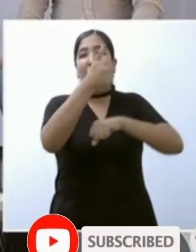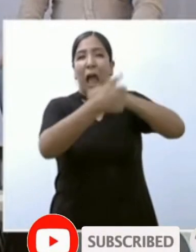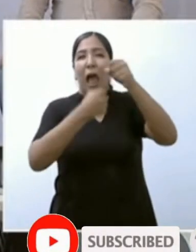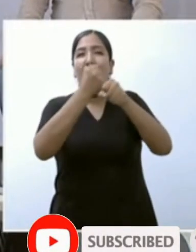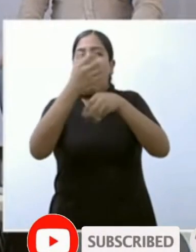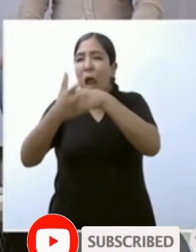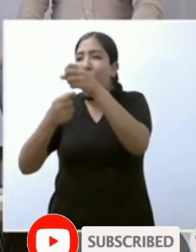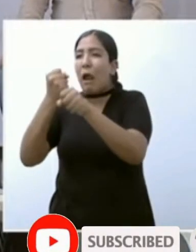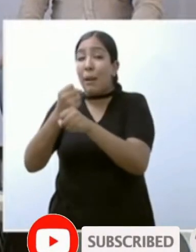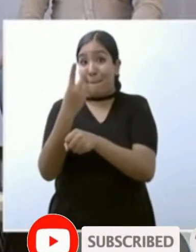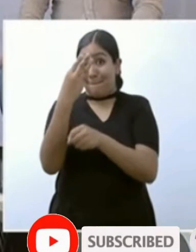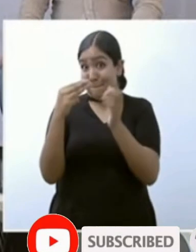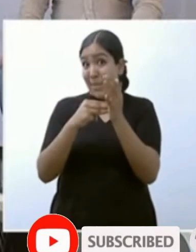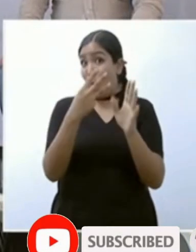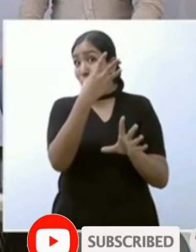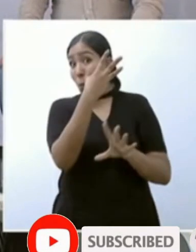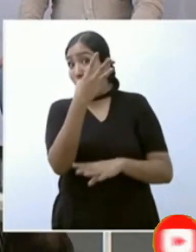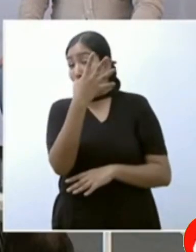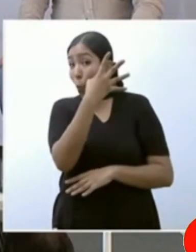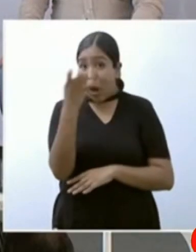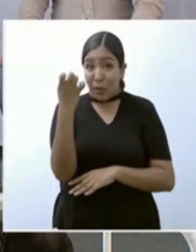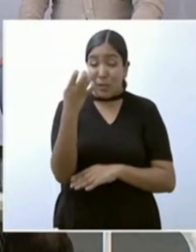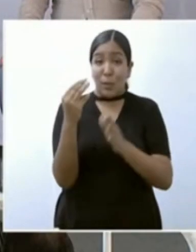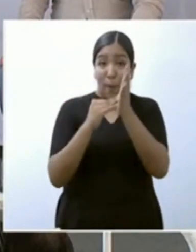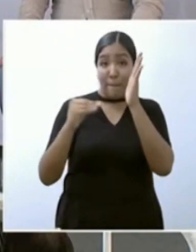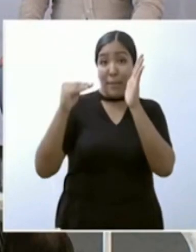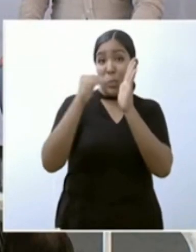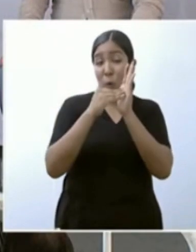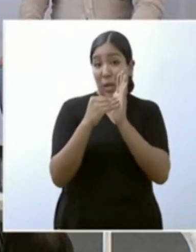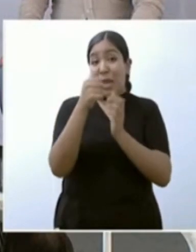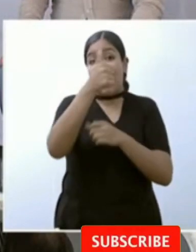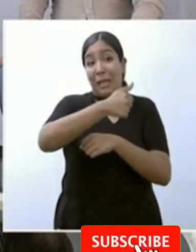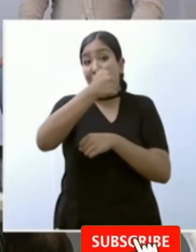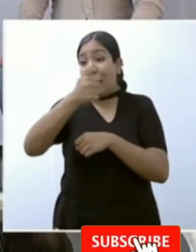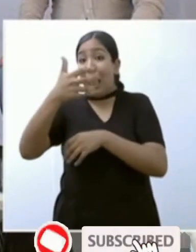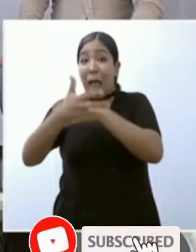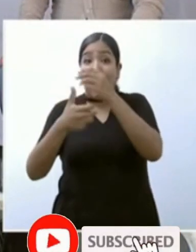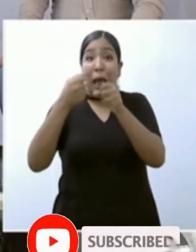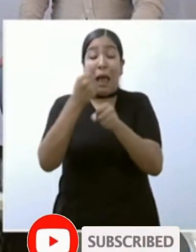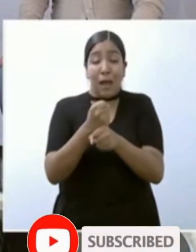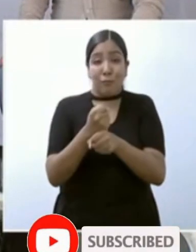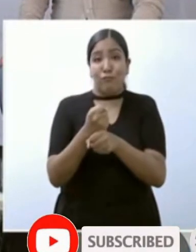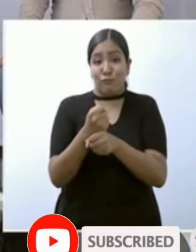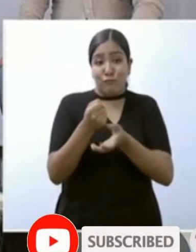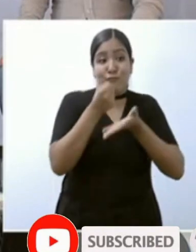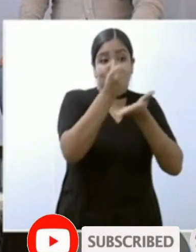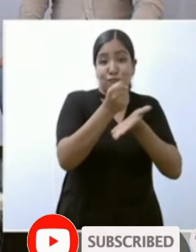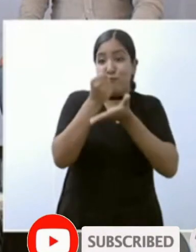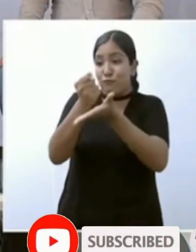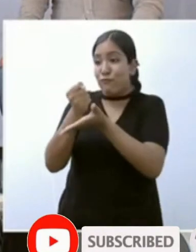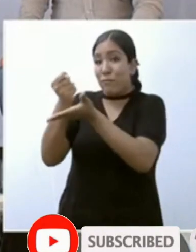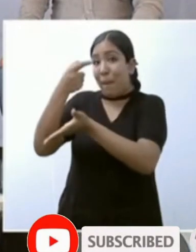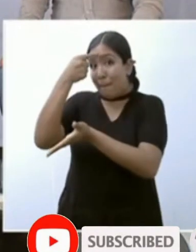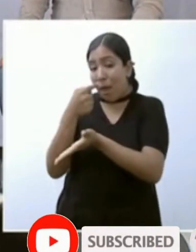mil cuatrocientos millones de dólares al año y se están sembrando